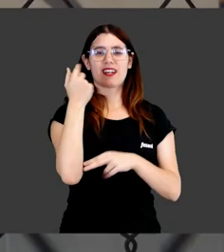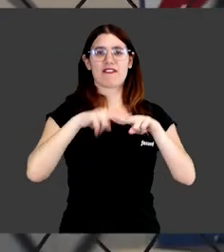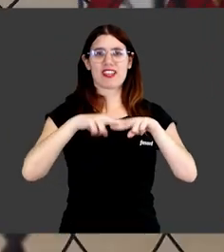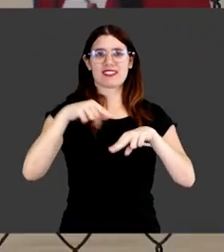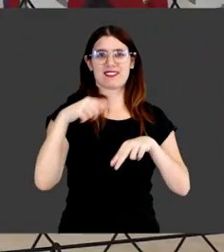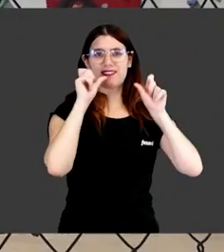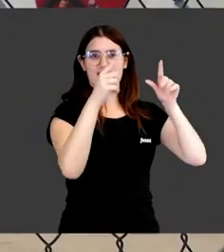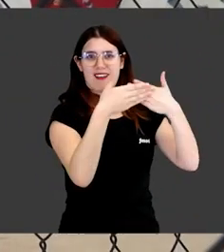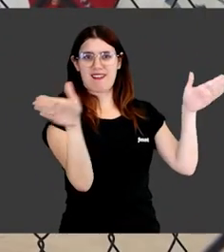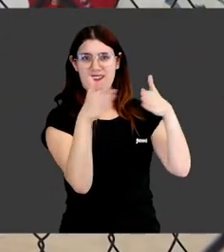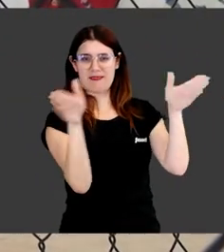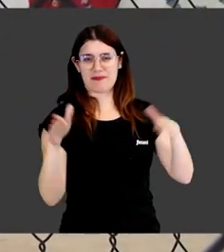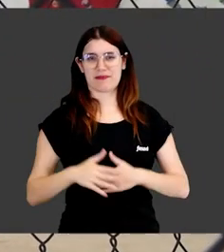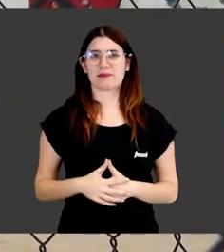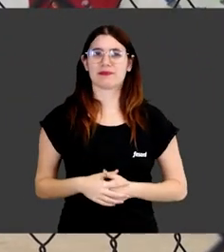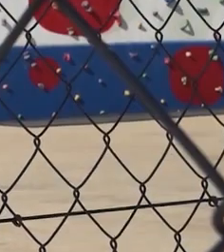su día grande.